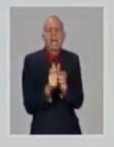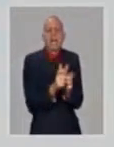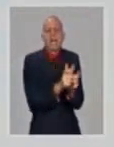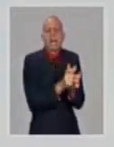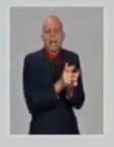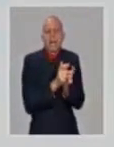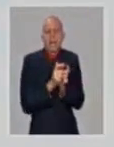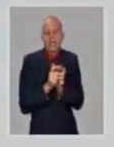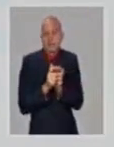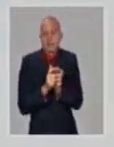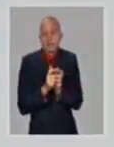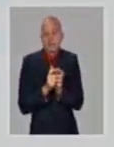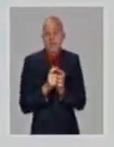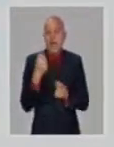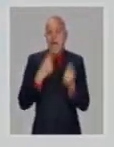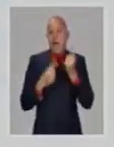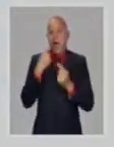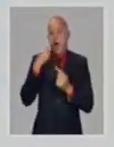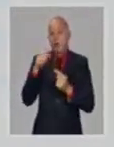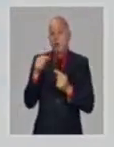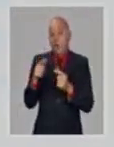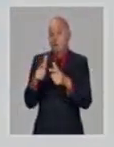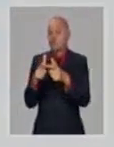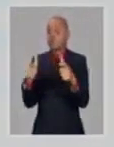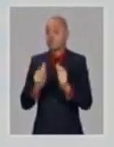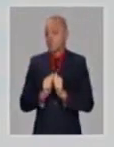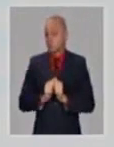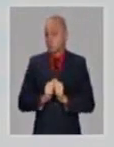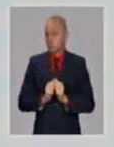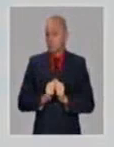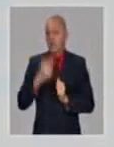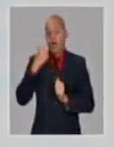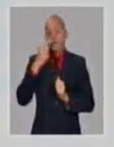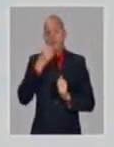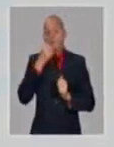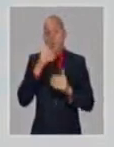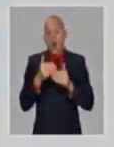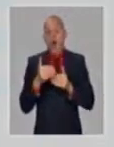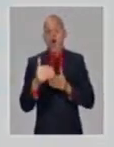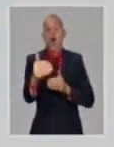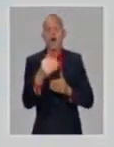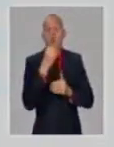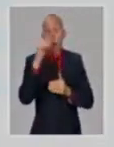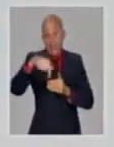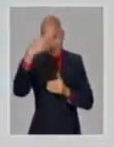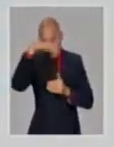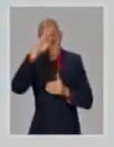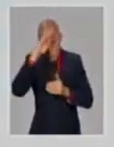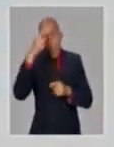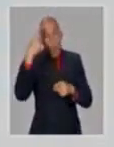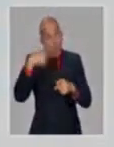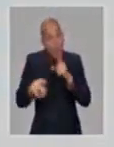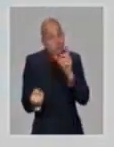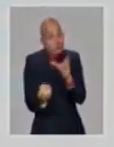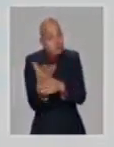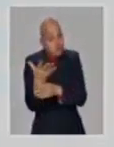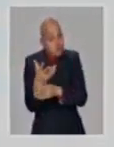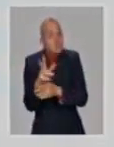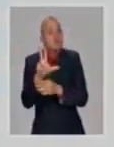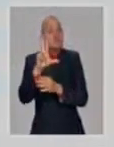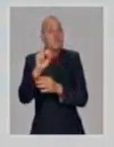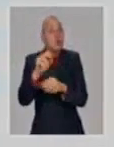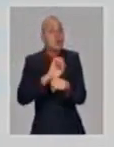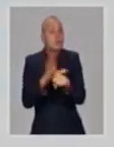otras no están en un número tan pequeño. Y es posible que surjan variantes que quizás en la nomenclatura,